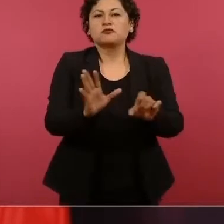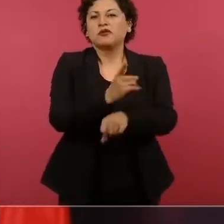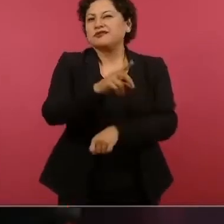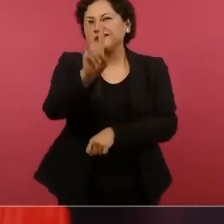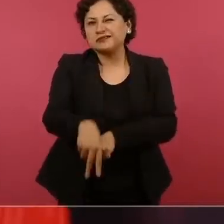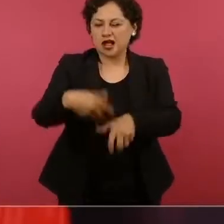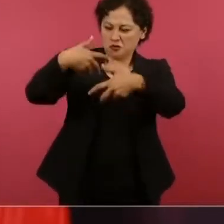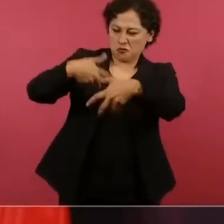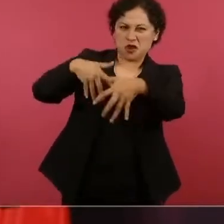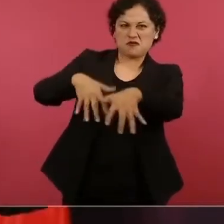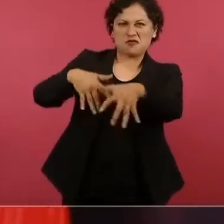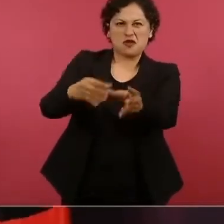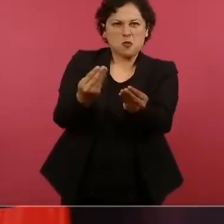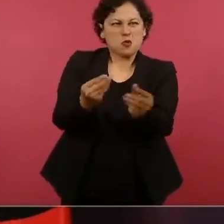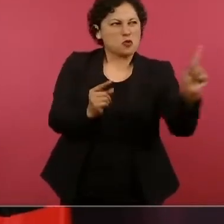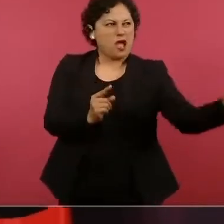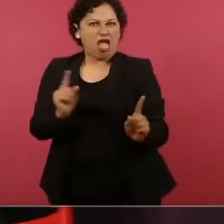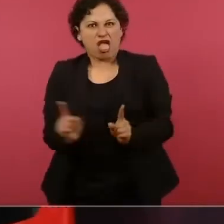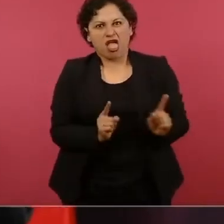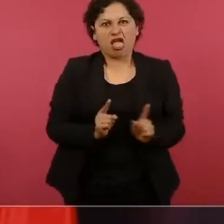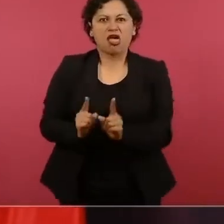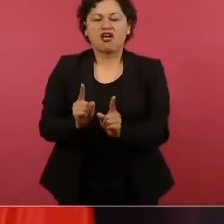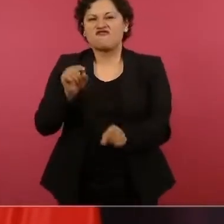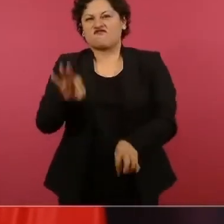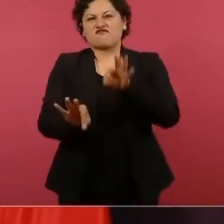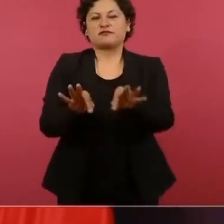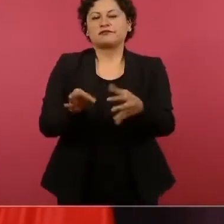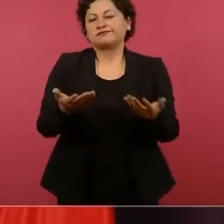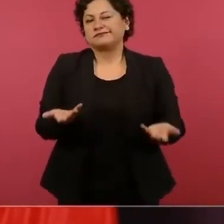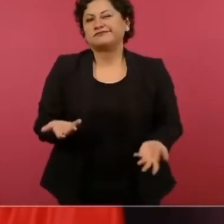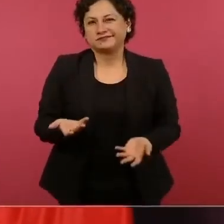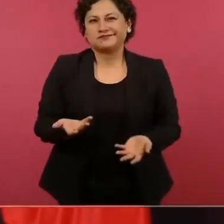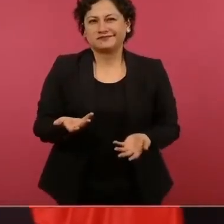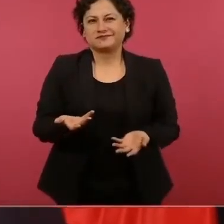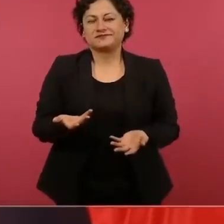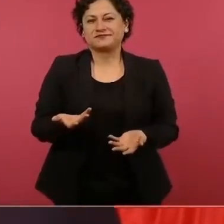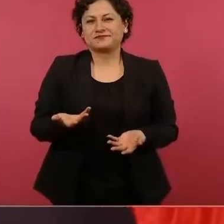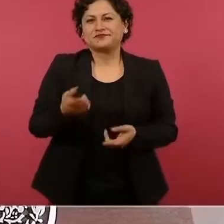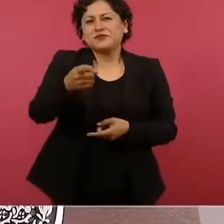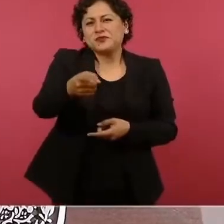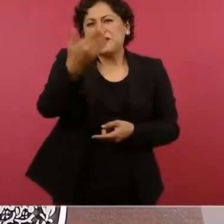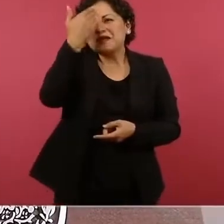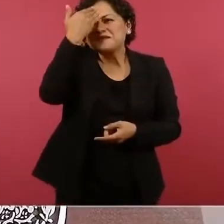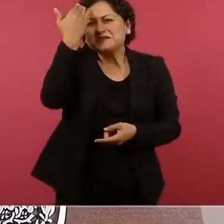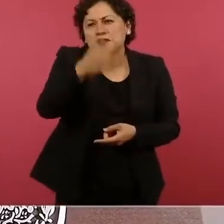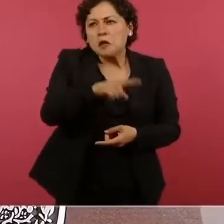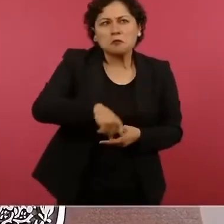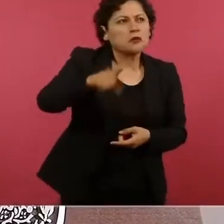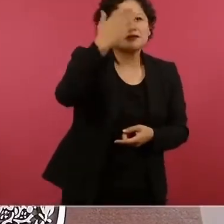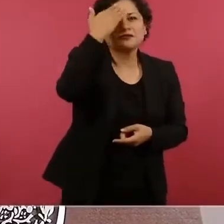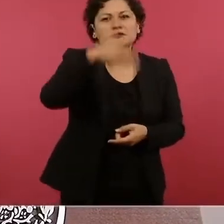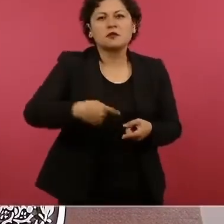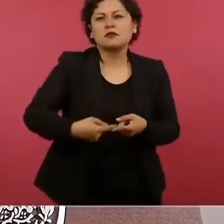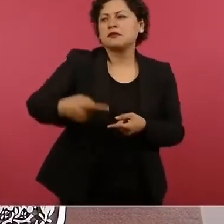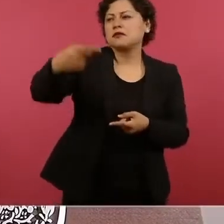quienes conocen de cómo ha sido la historia en las luchas en